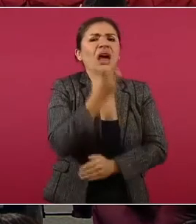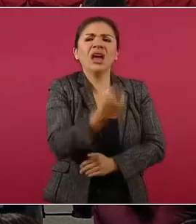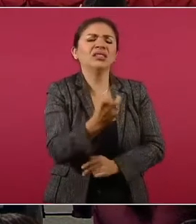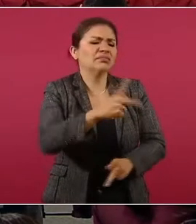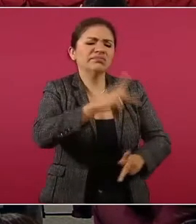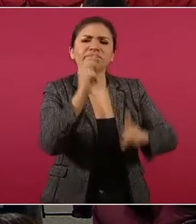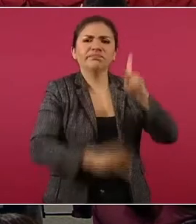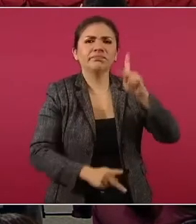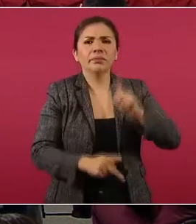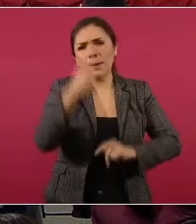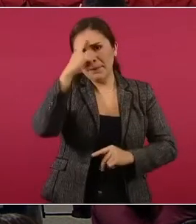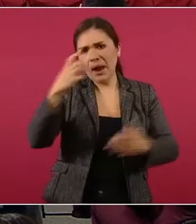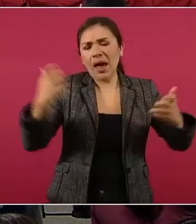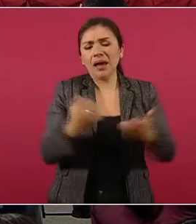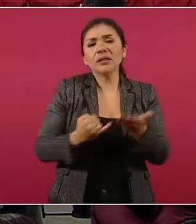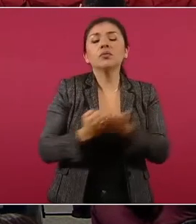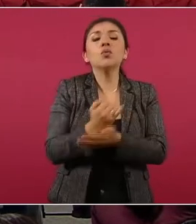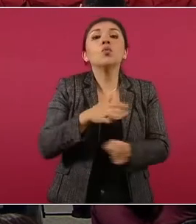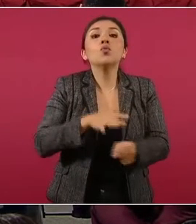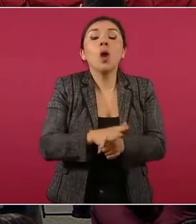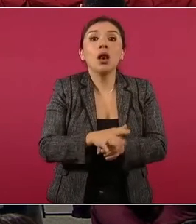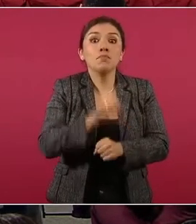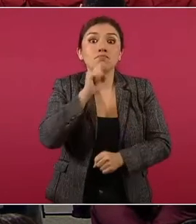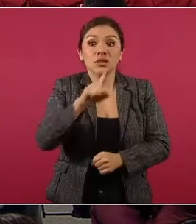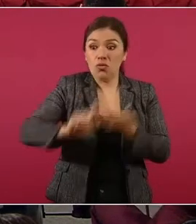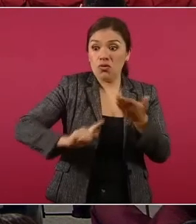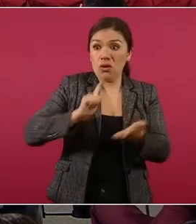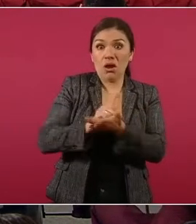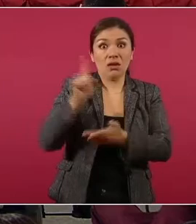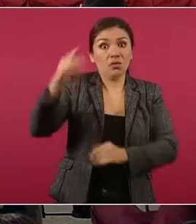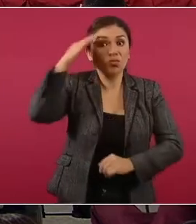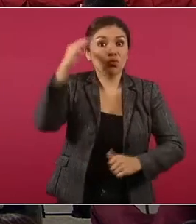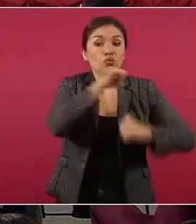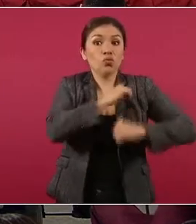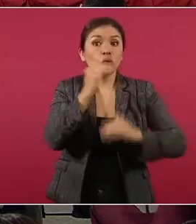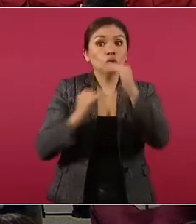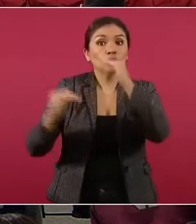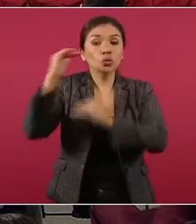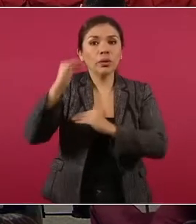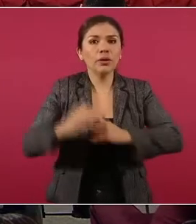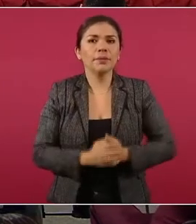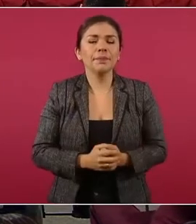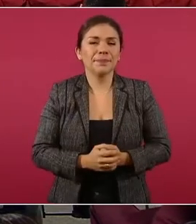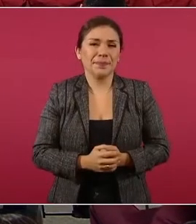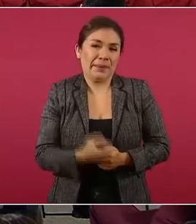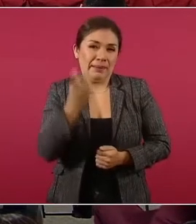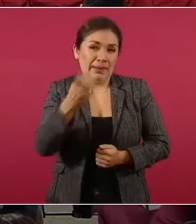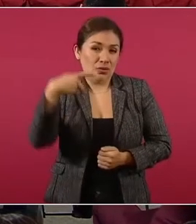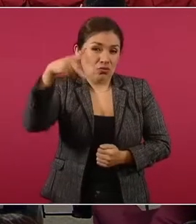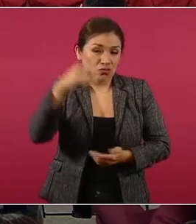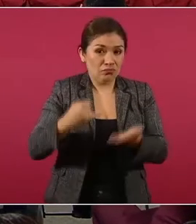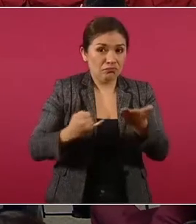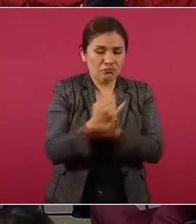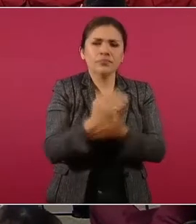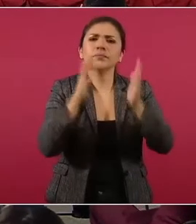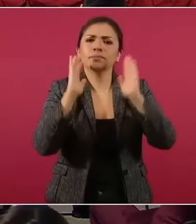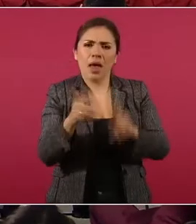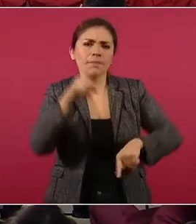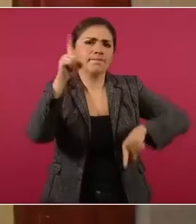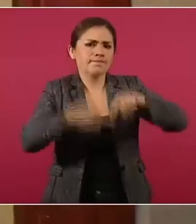de un decreto emanado del Poder Legislativo. Pues bien, esta resolución fue impugnada